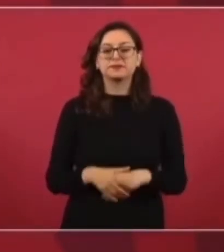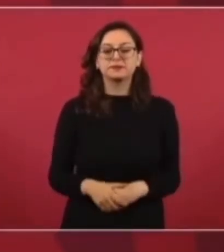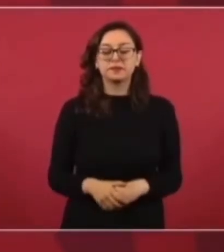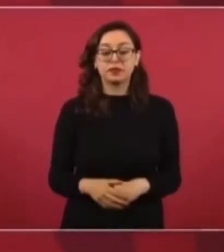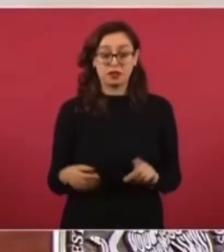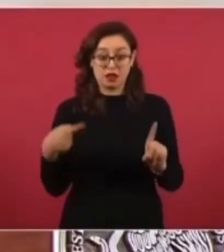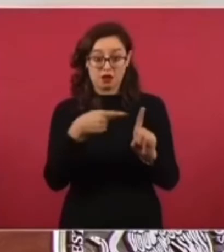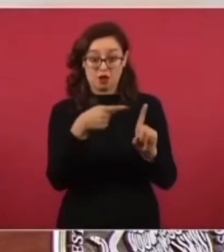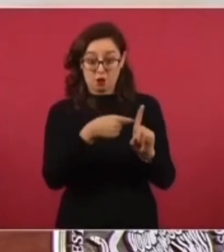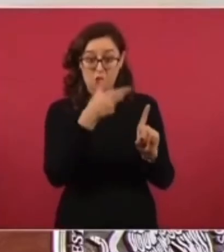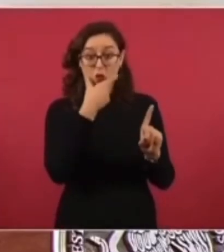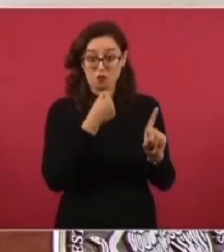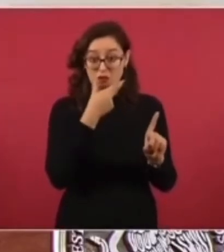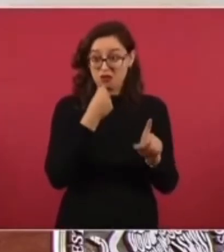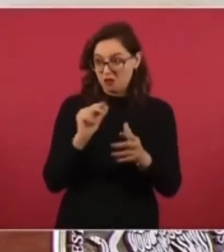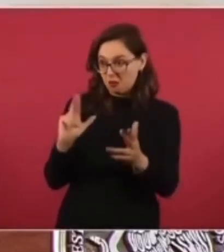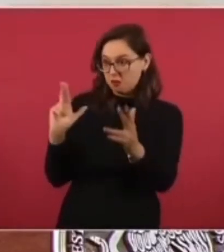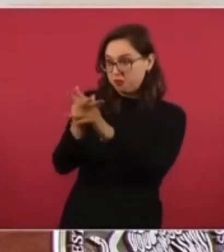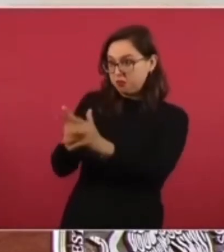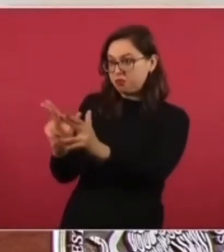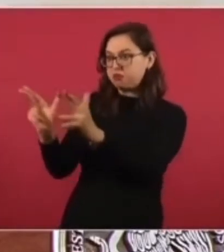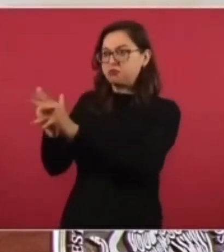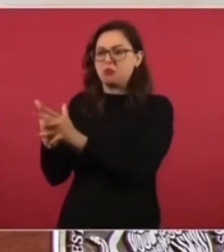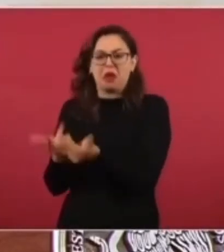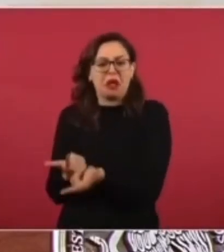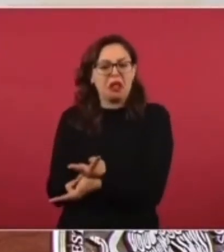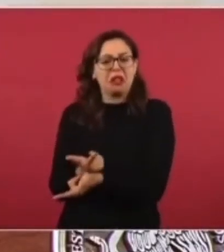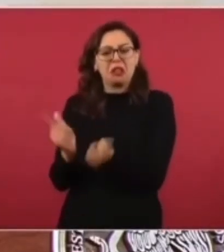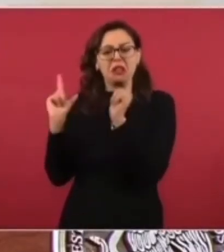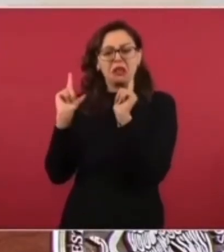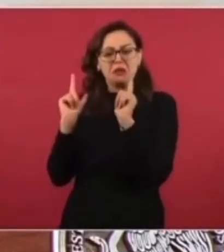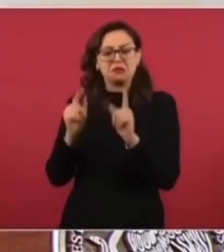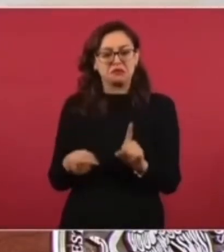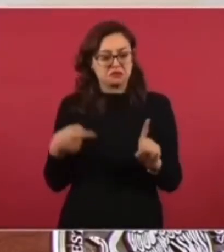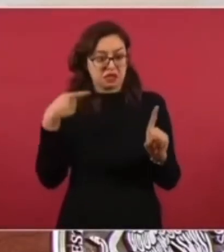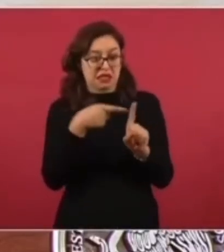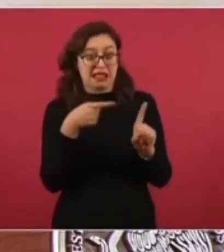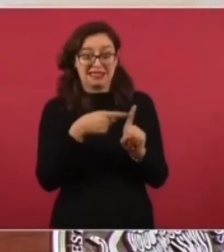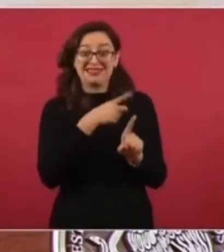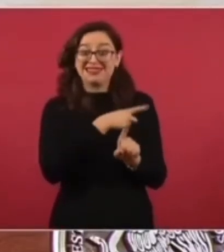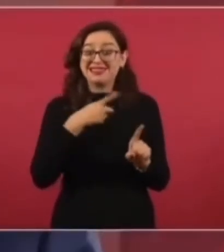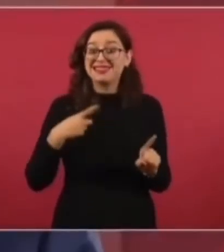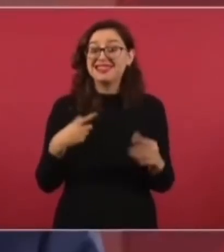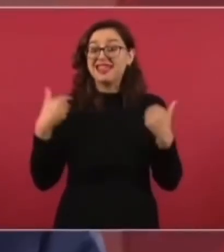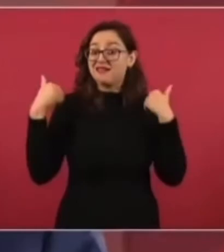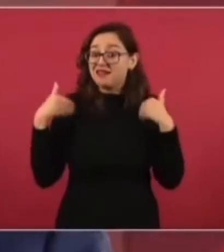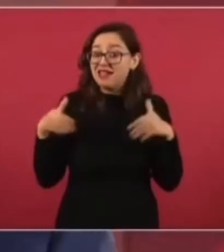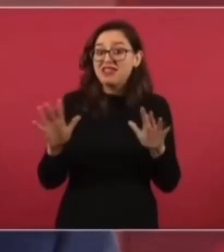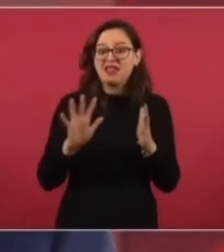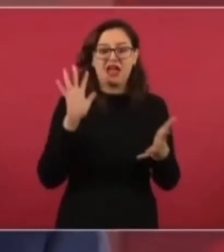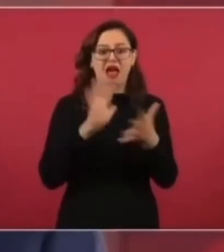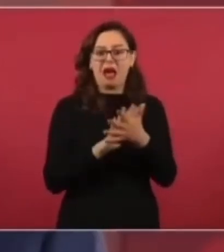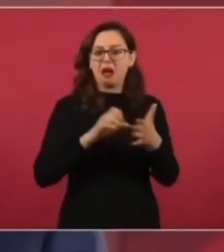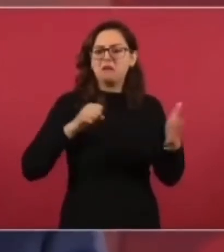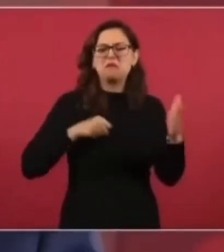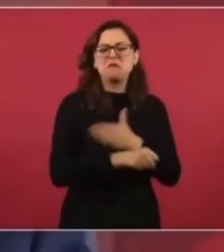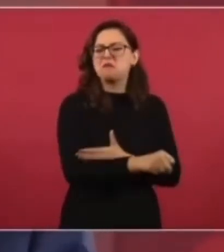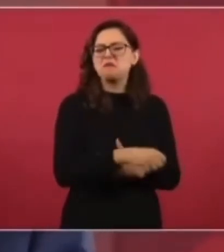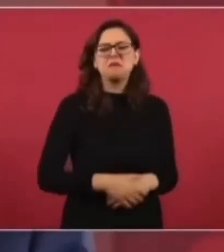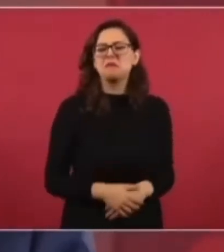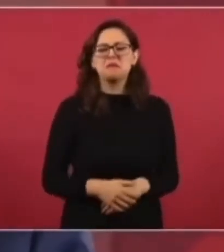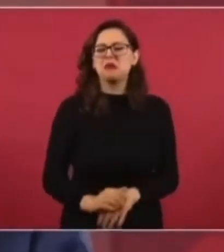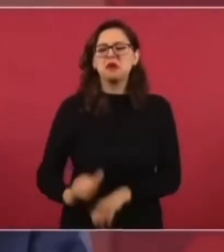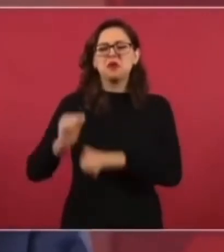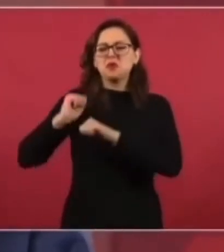actuaba con absoluta libertad y participaba en